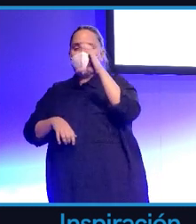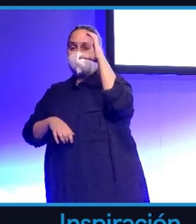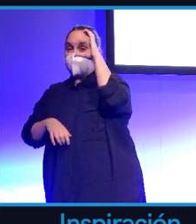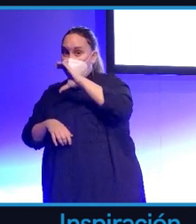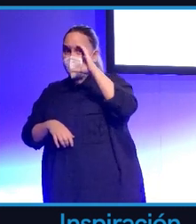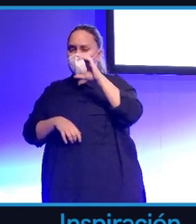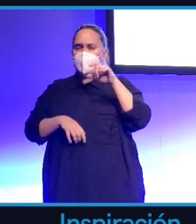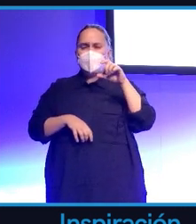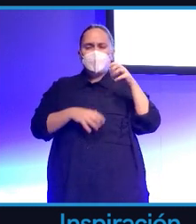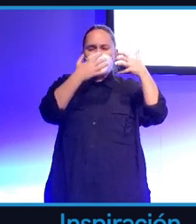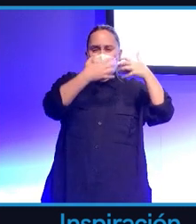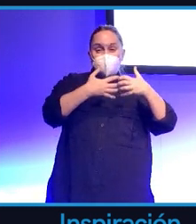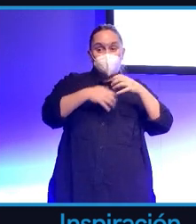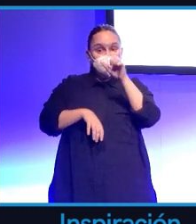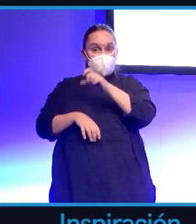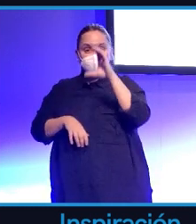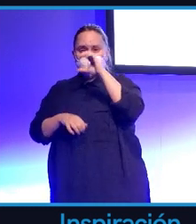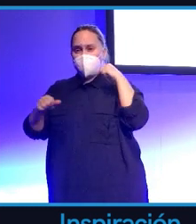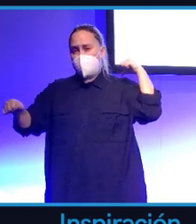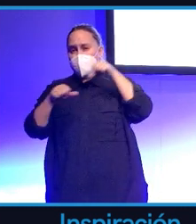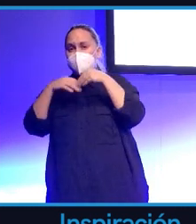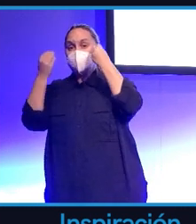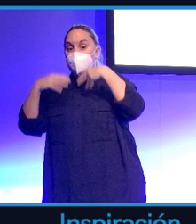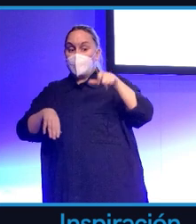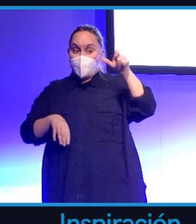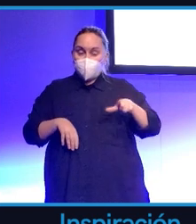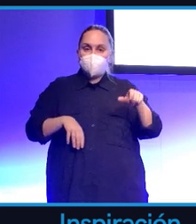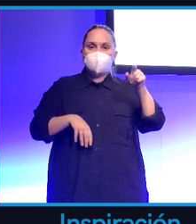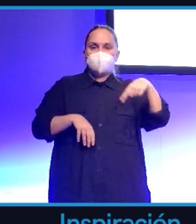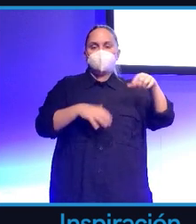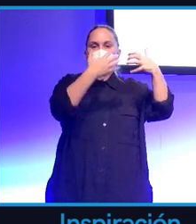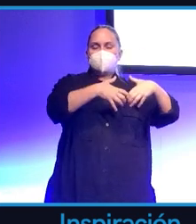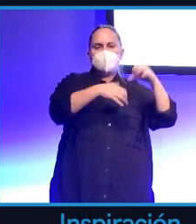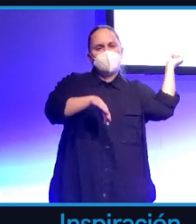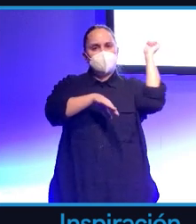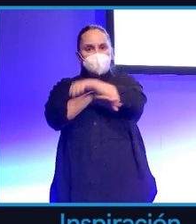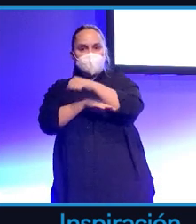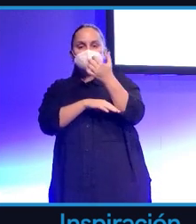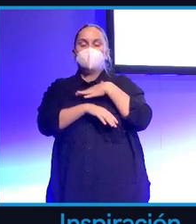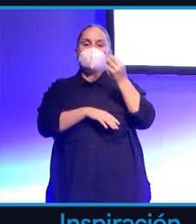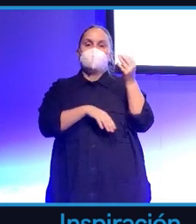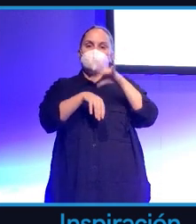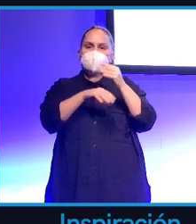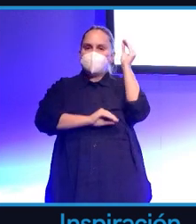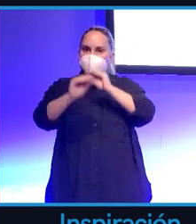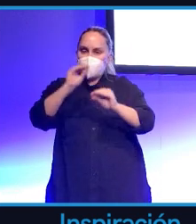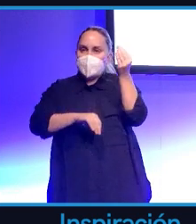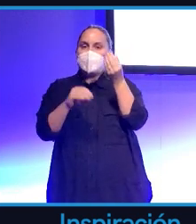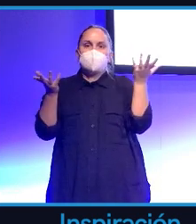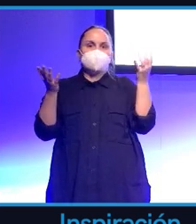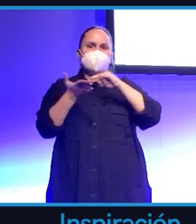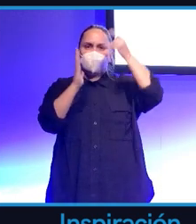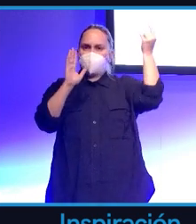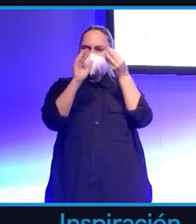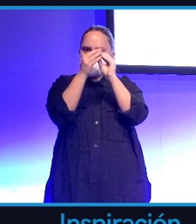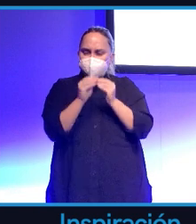en la Tierra. Esto abre un mundo de posibilidades de cura de enfermedades, desarrollo de tecnología de energías limpias,